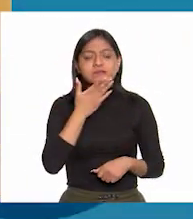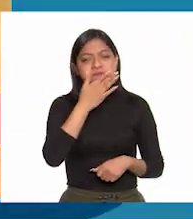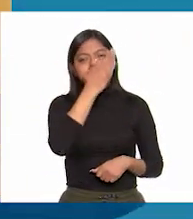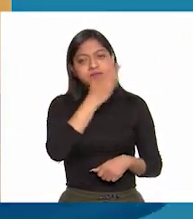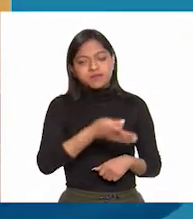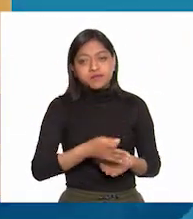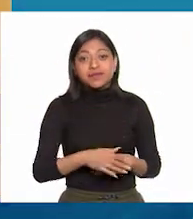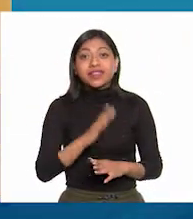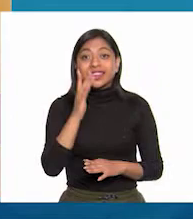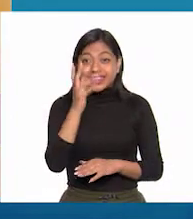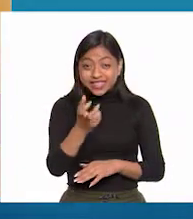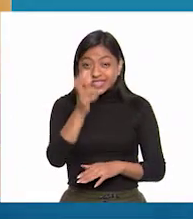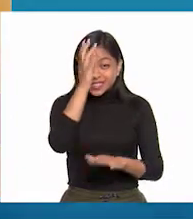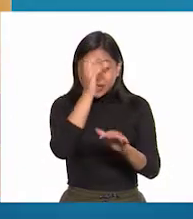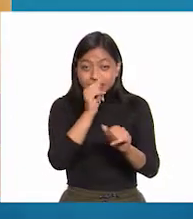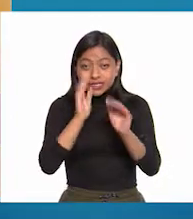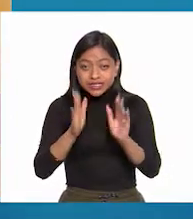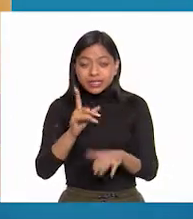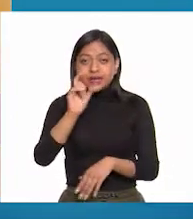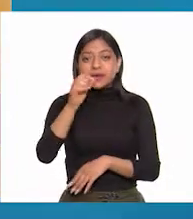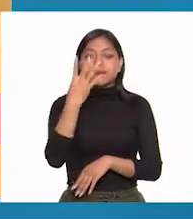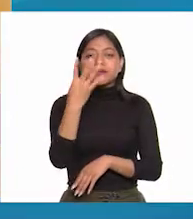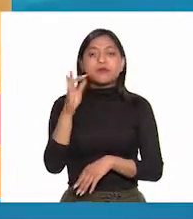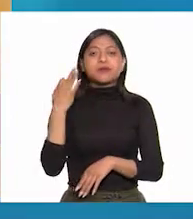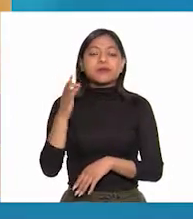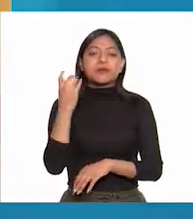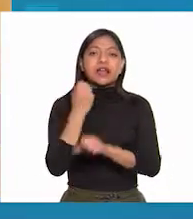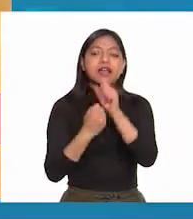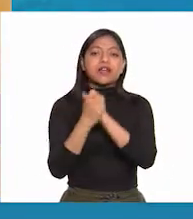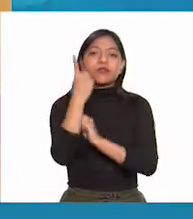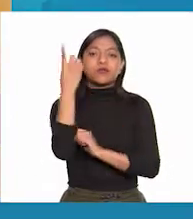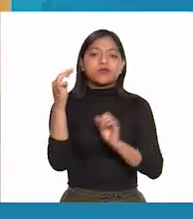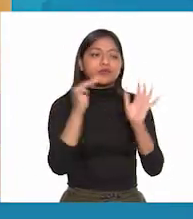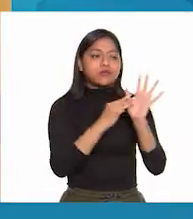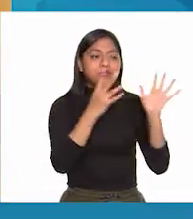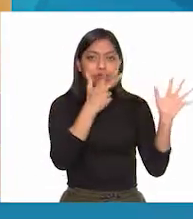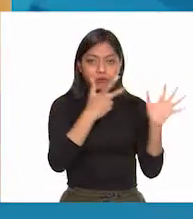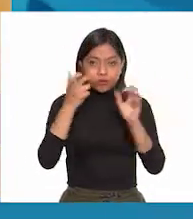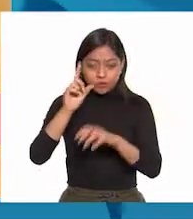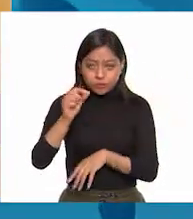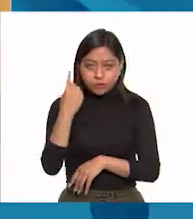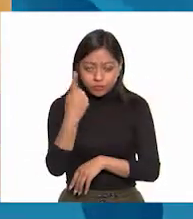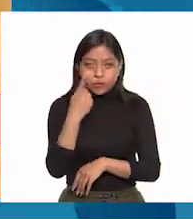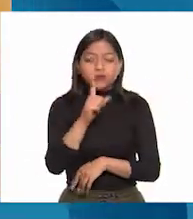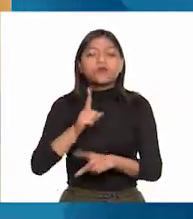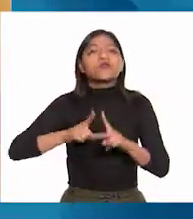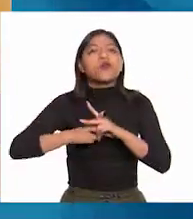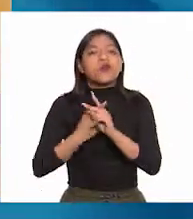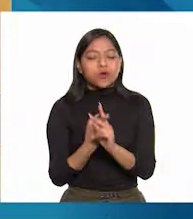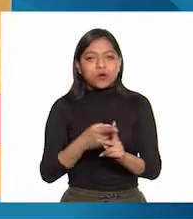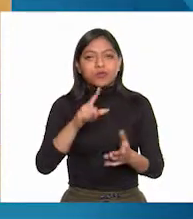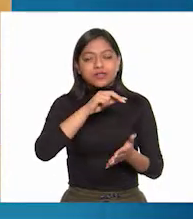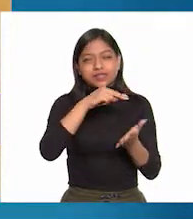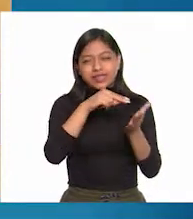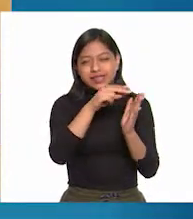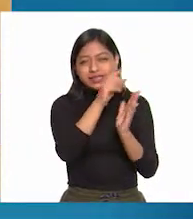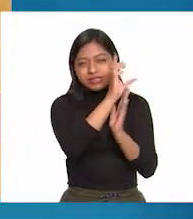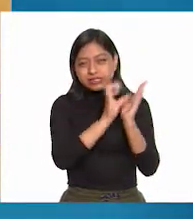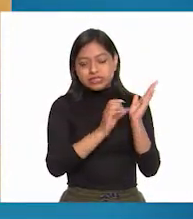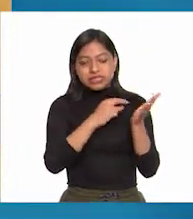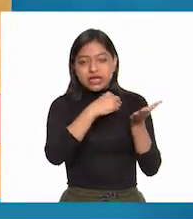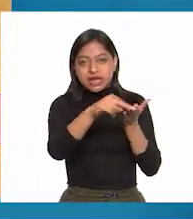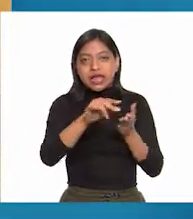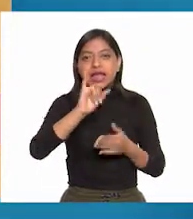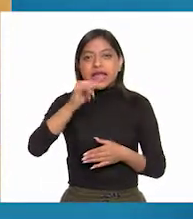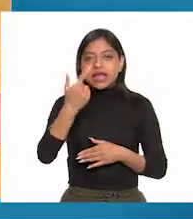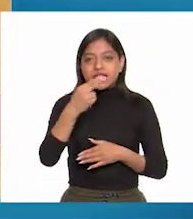De este acuerdo, el 24 de febrero de 1821, surgió el plan de Iguala, recibido con